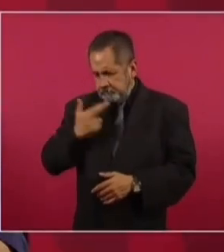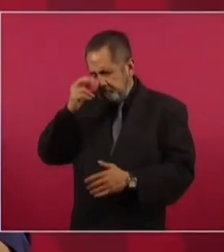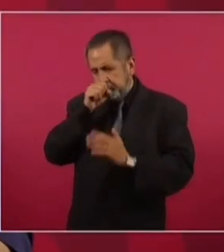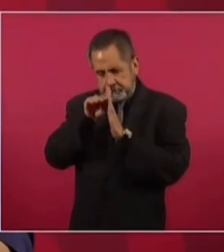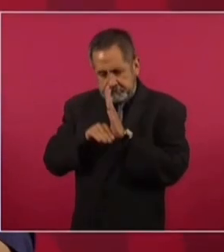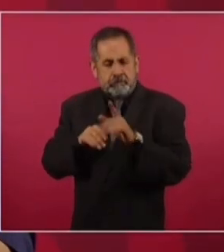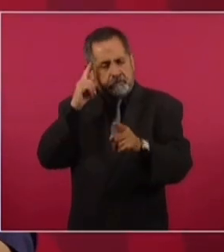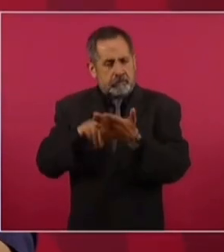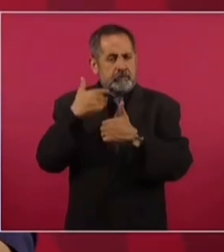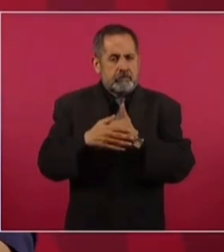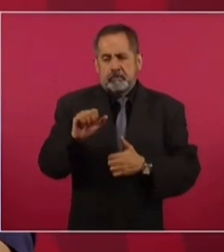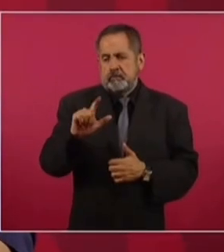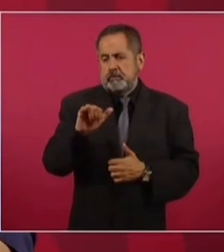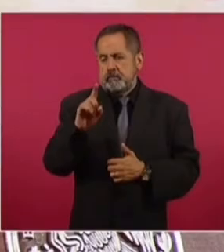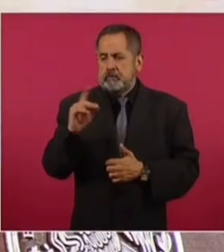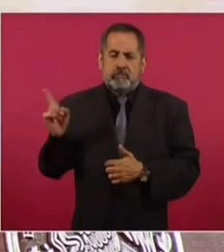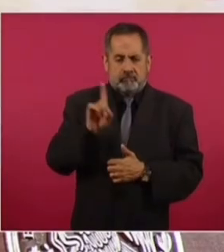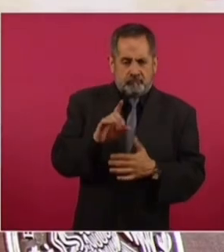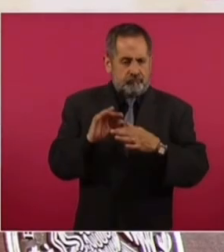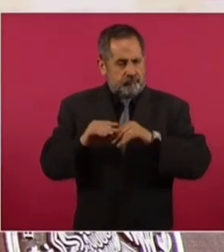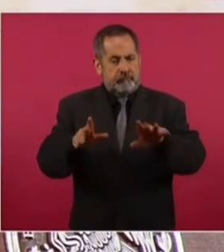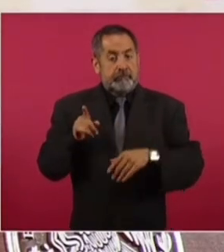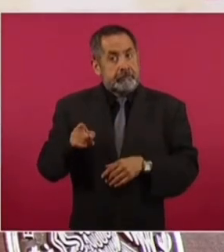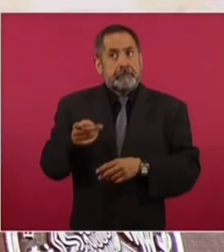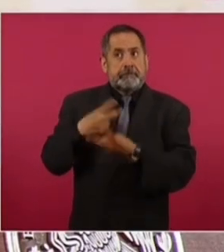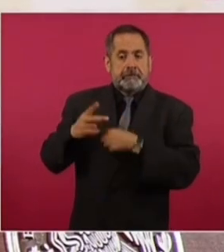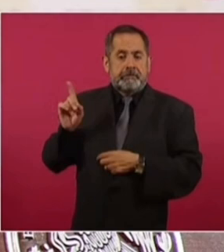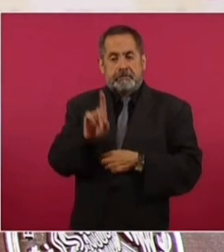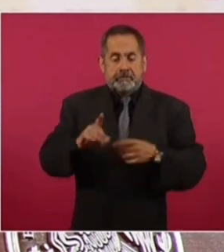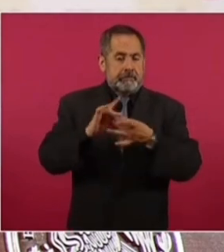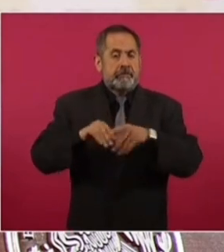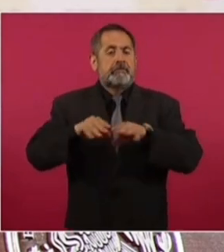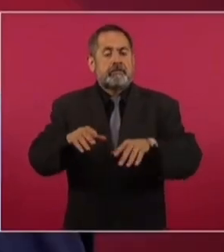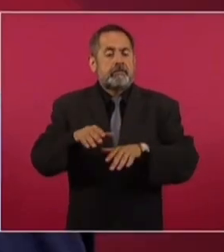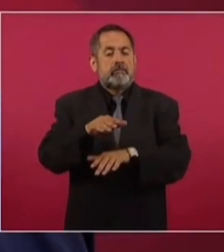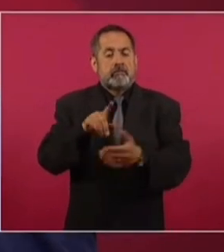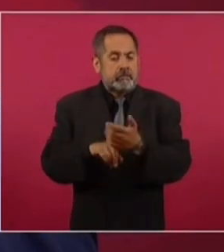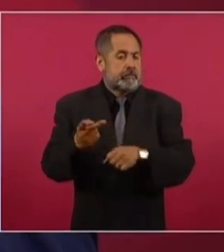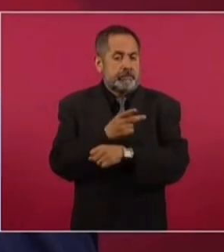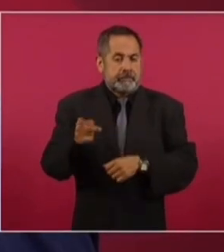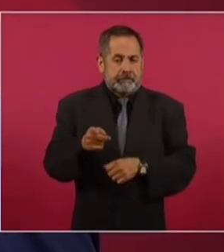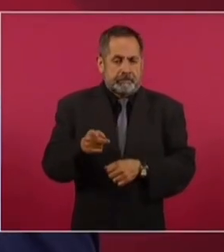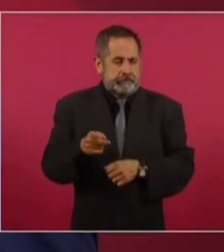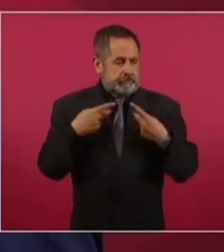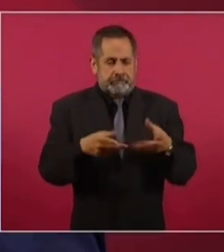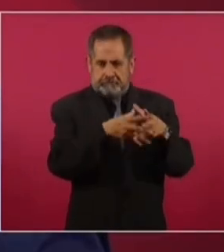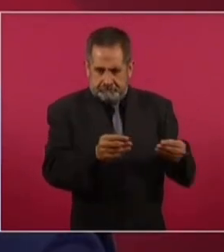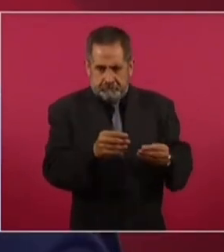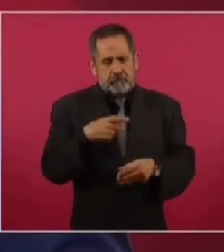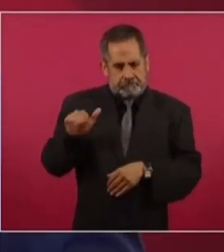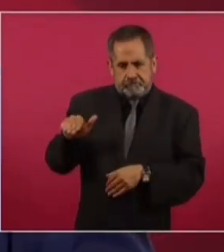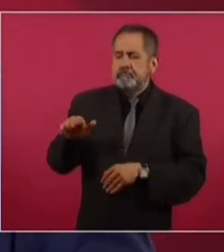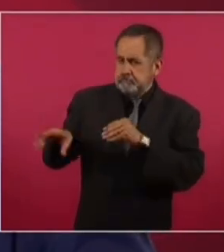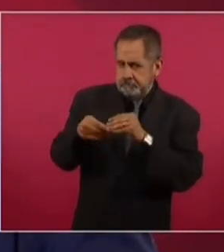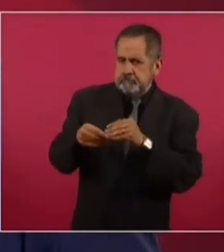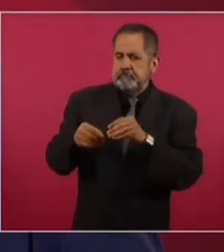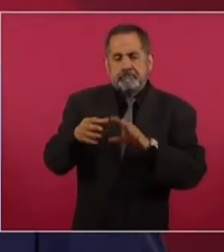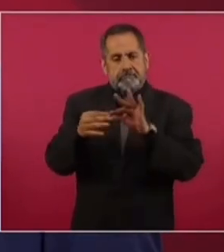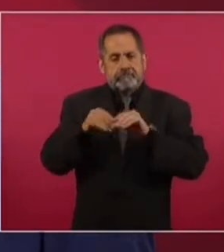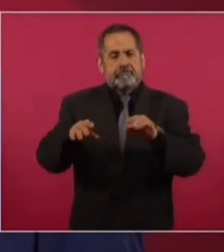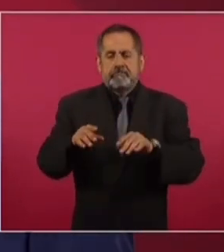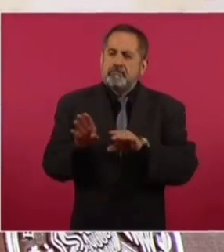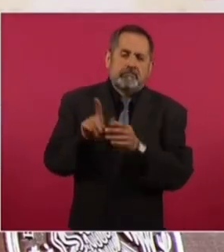Yo creo que cuando venga Alejandro Encinas, que va a venir a explicar, a informar sobre los desaparecidos, le vamos a pedir sobre